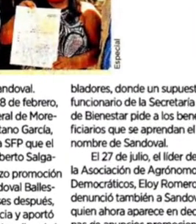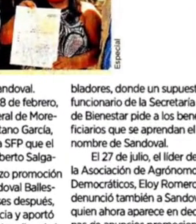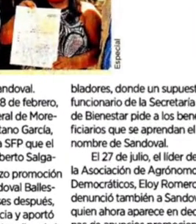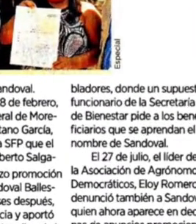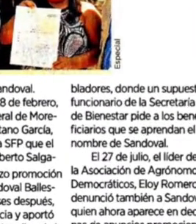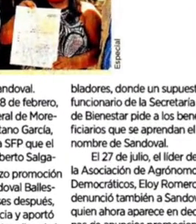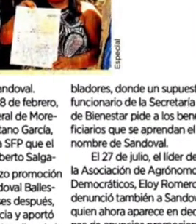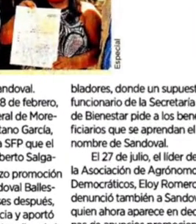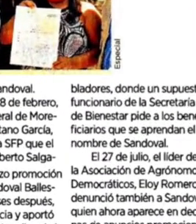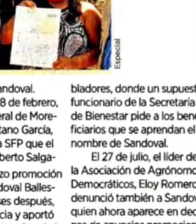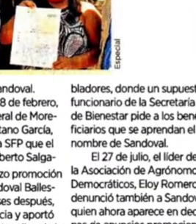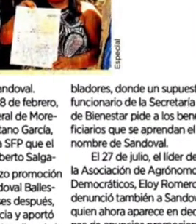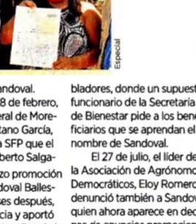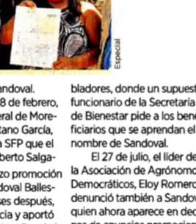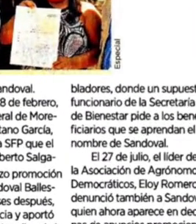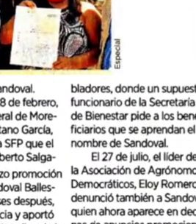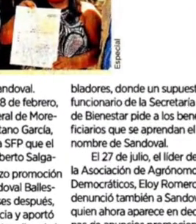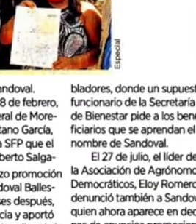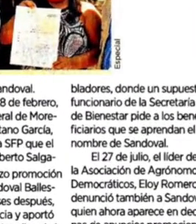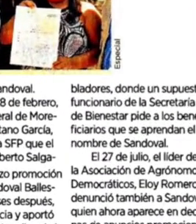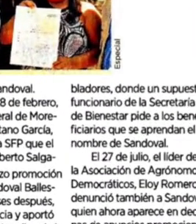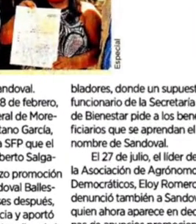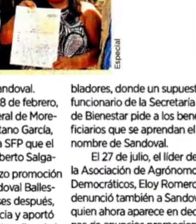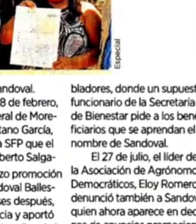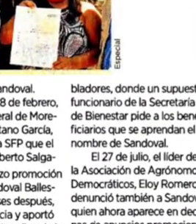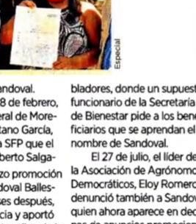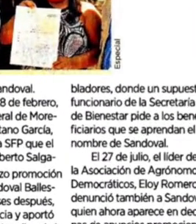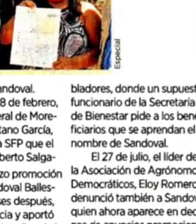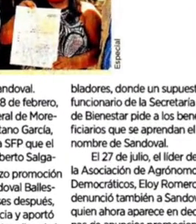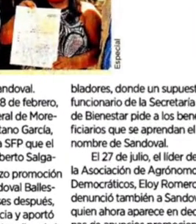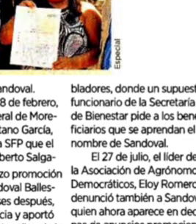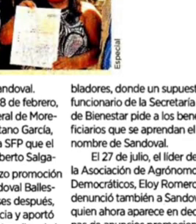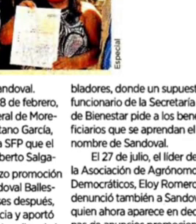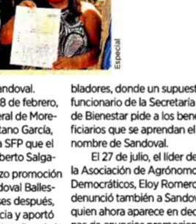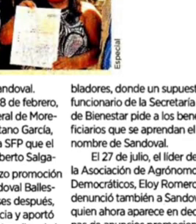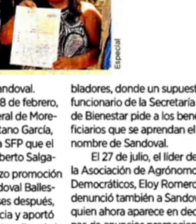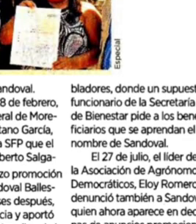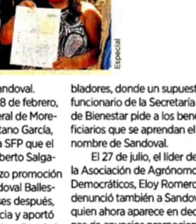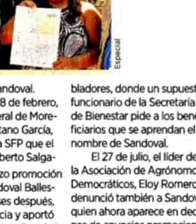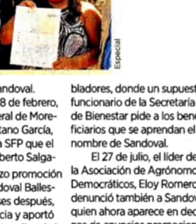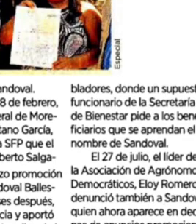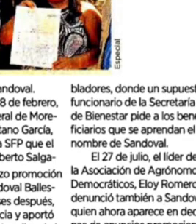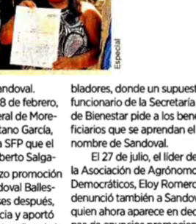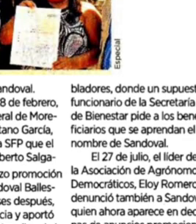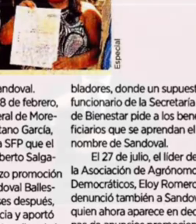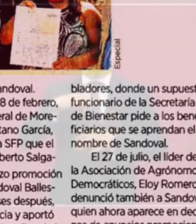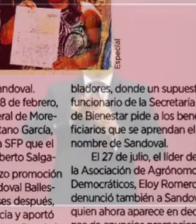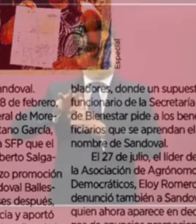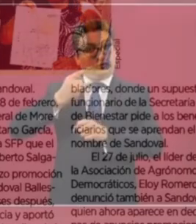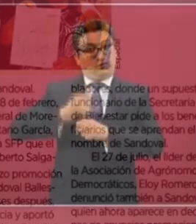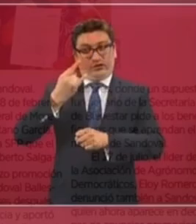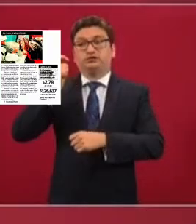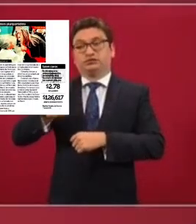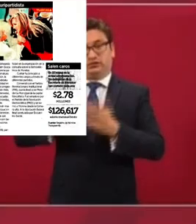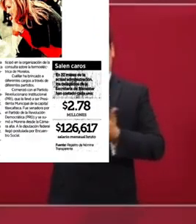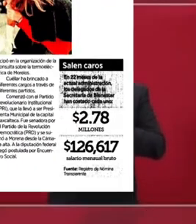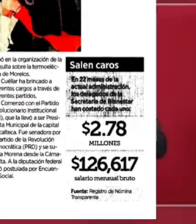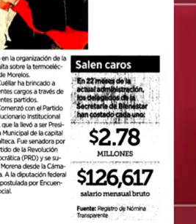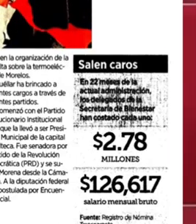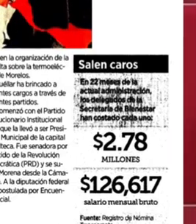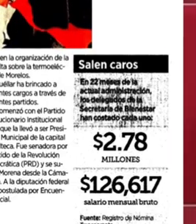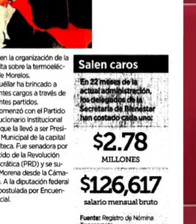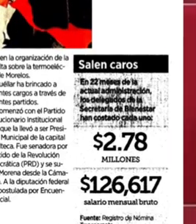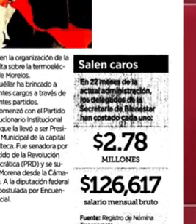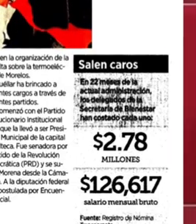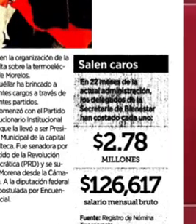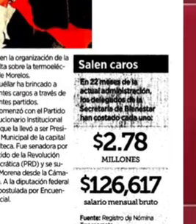que pueden hacerlo. Y además, si hay pruebas, se tiene que denunciar y aclarar que ahora ya el fraude electoral es delito grave. El que